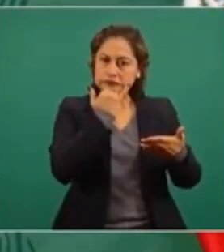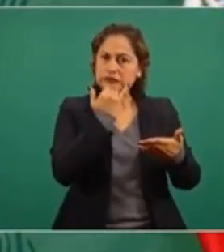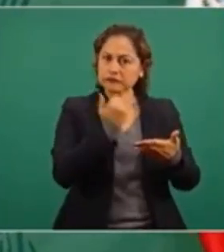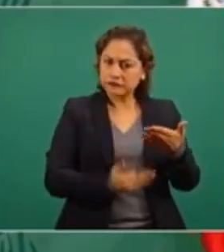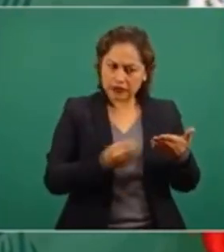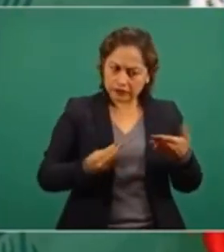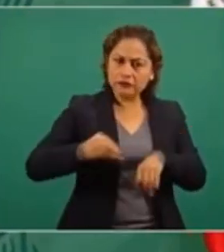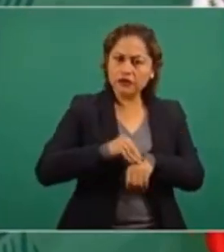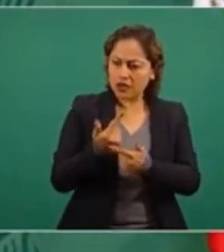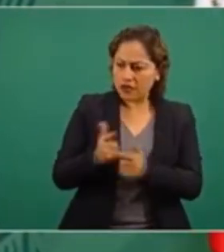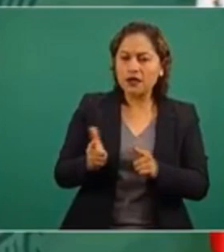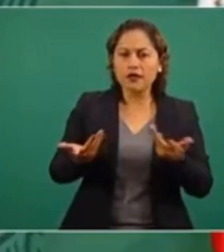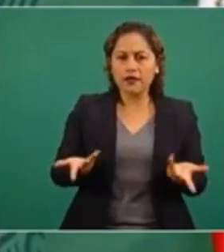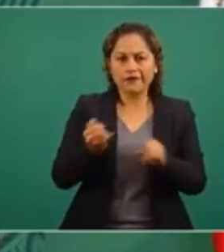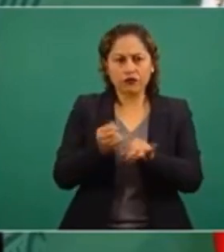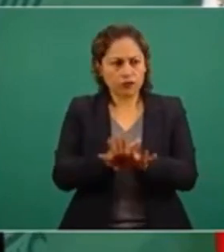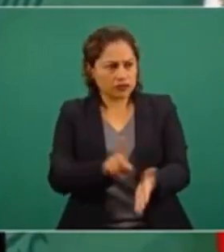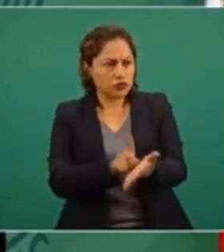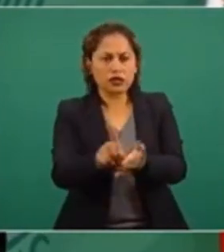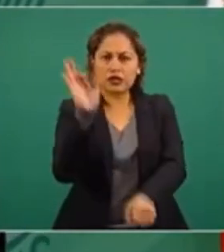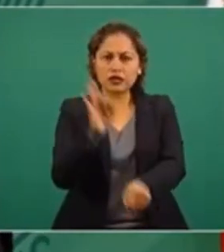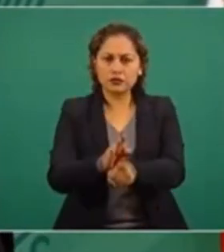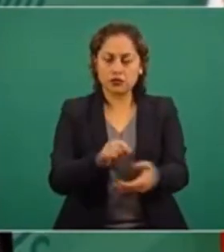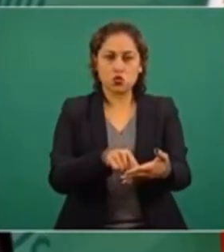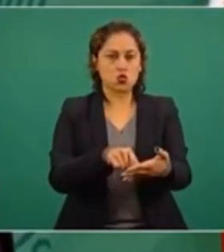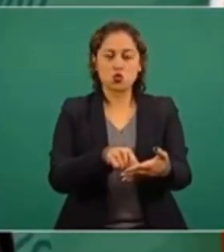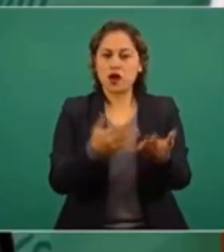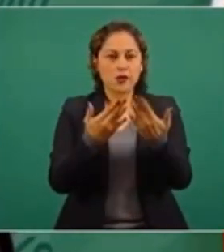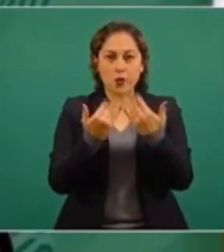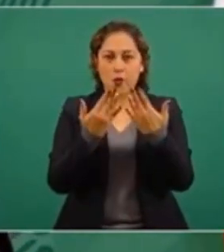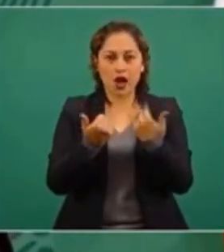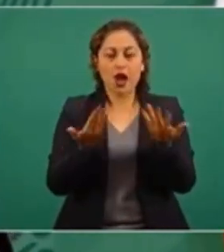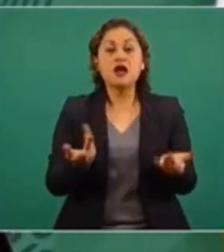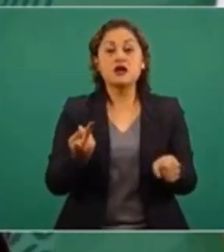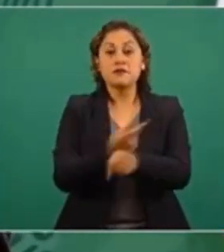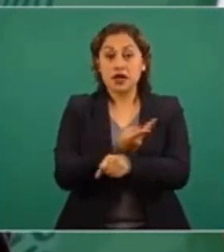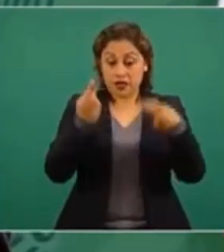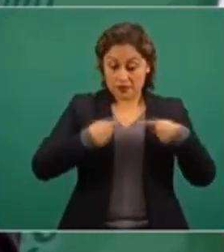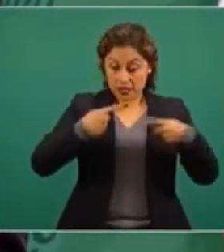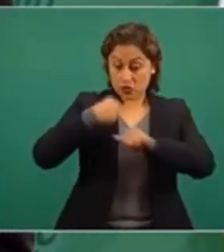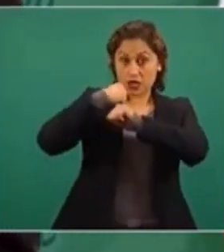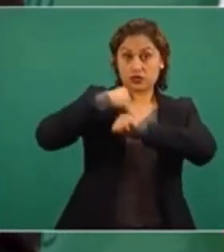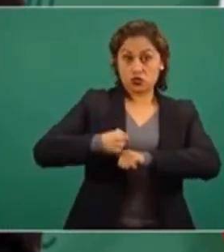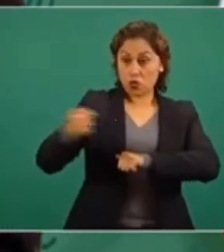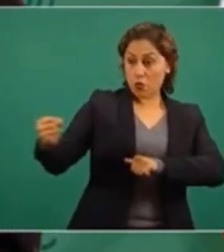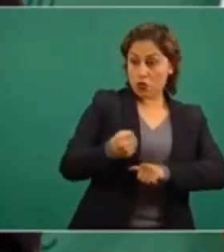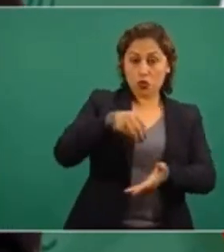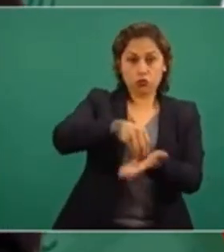a la información. Y el papel de las autoridades legal y legítimamente constituidas.